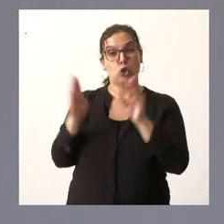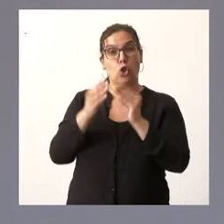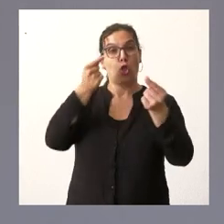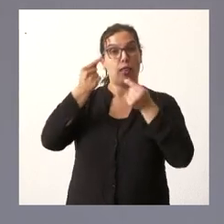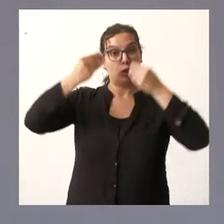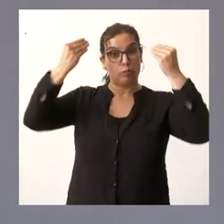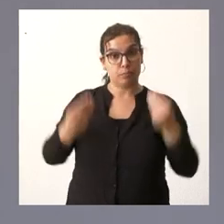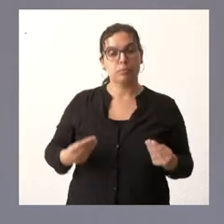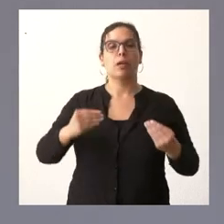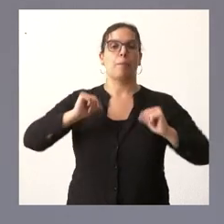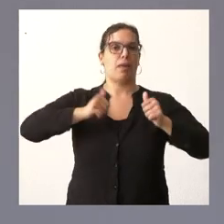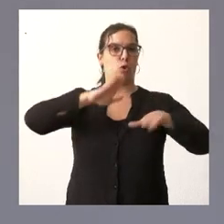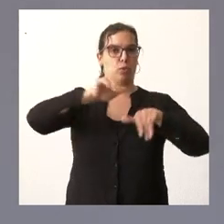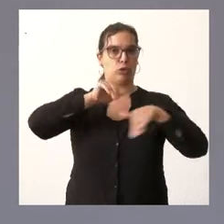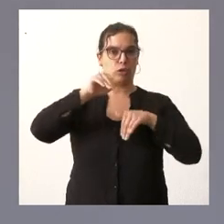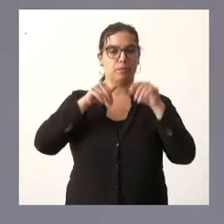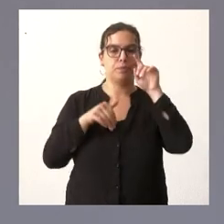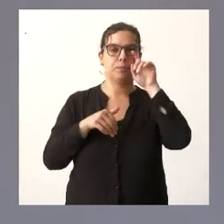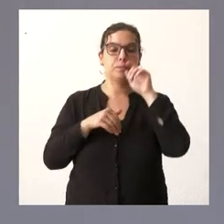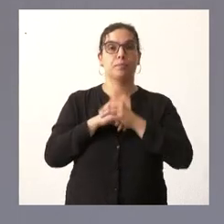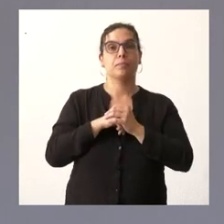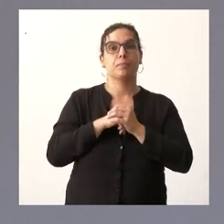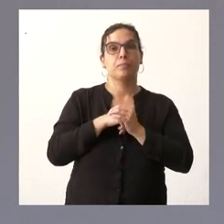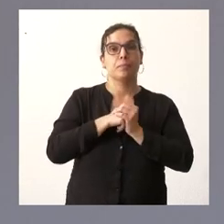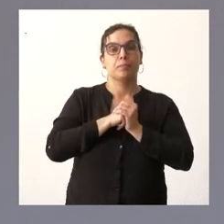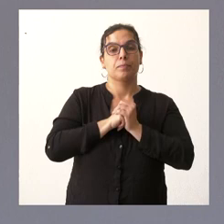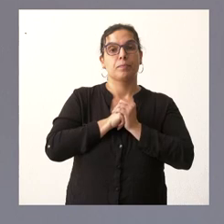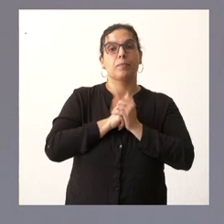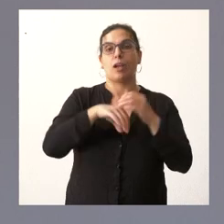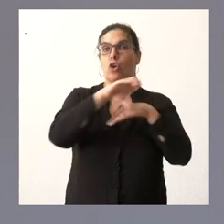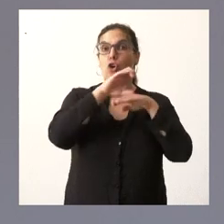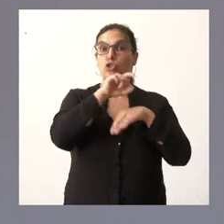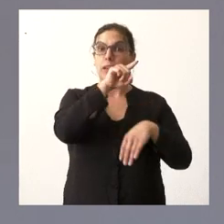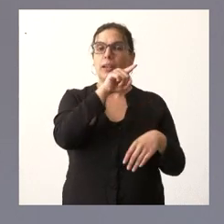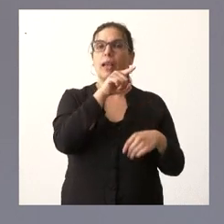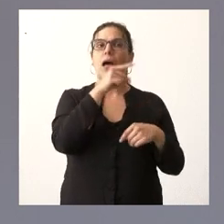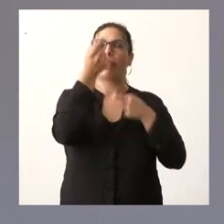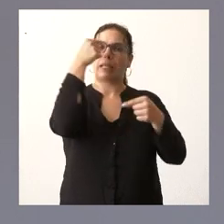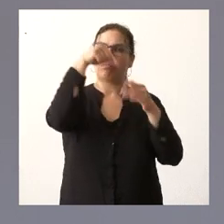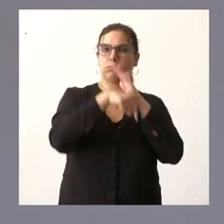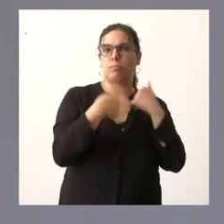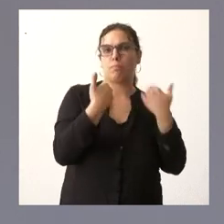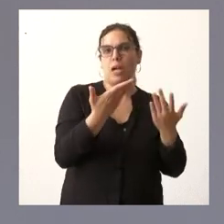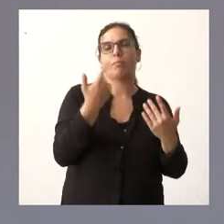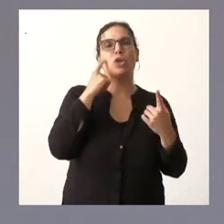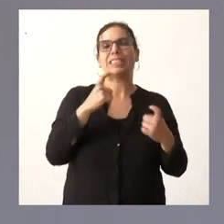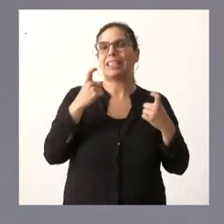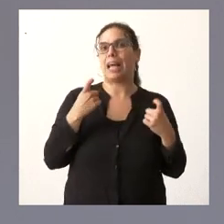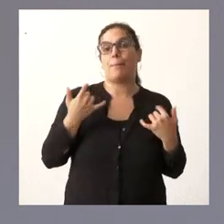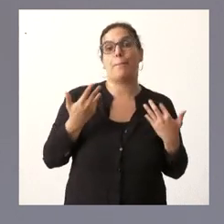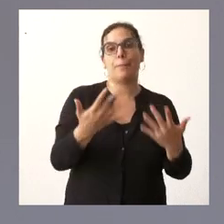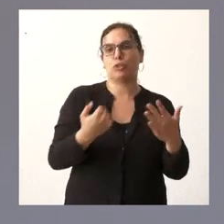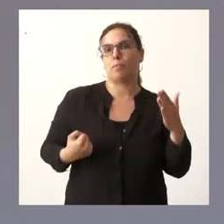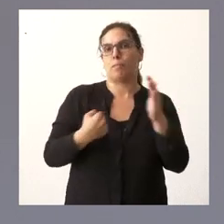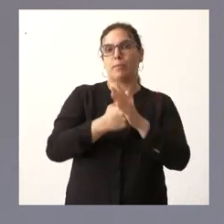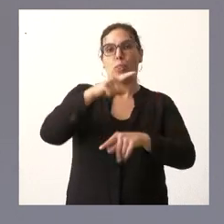procedemos a su convocatoria para el detalle de la misma la consejería le podrá ofrecer más datos pero lo aceleraremos lo máximo que podamos en